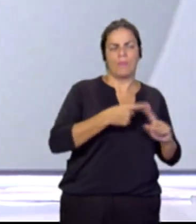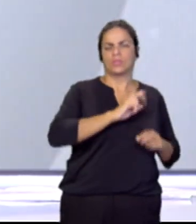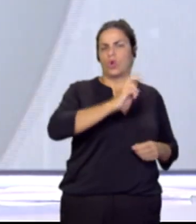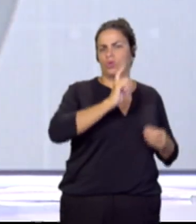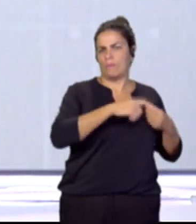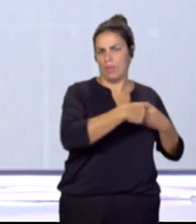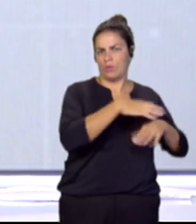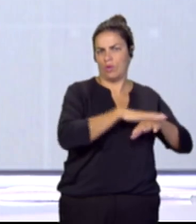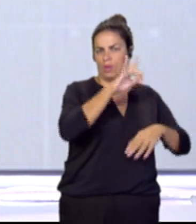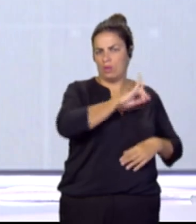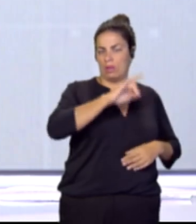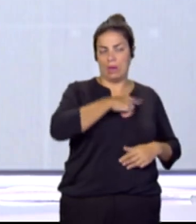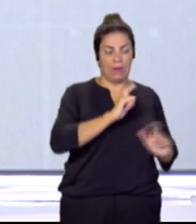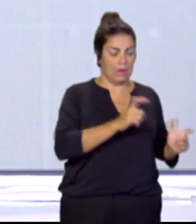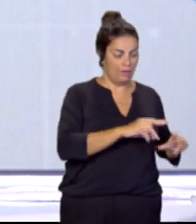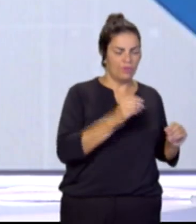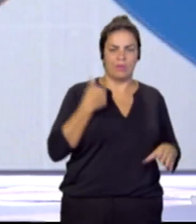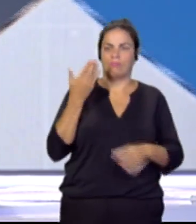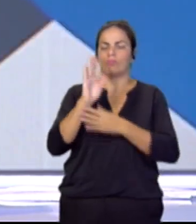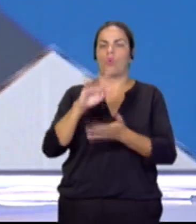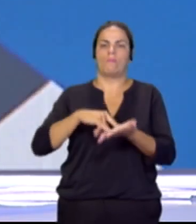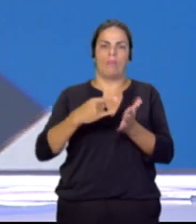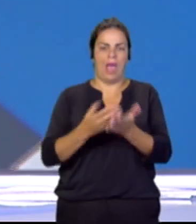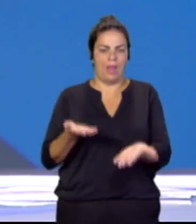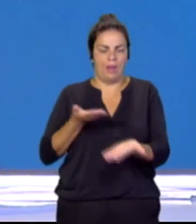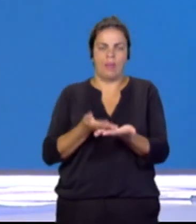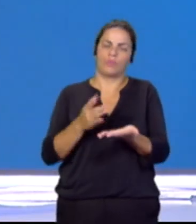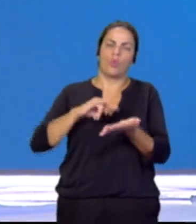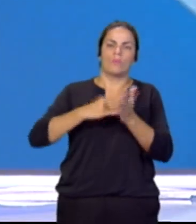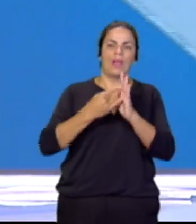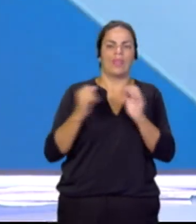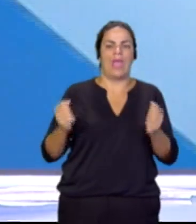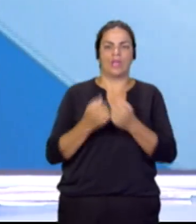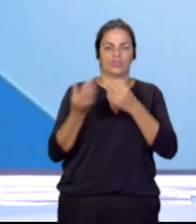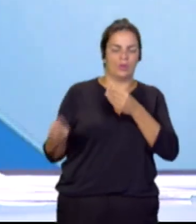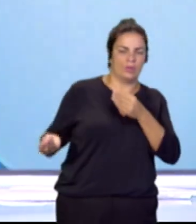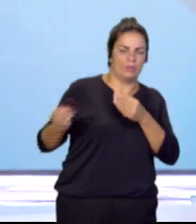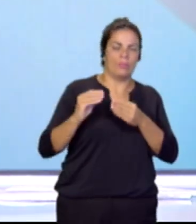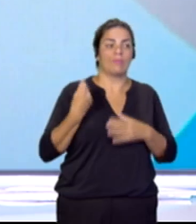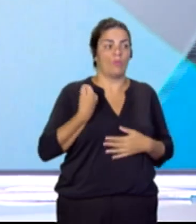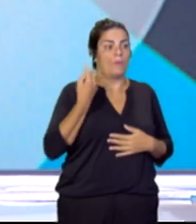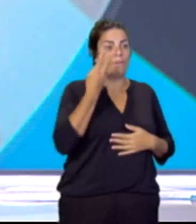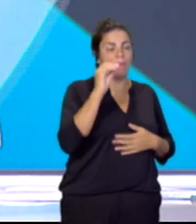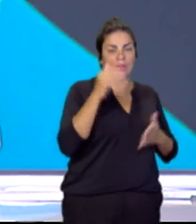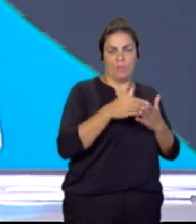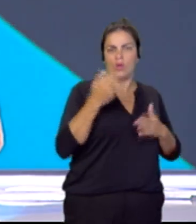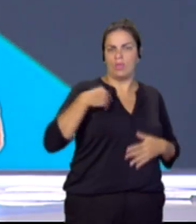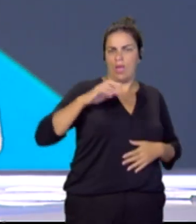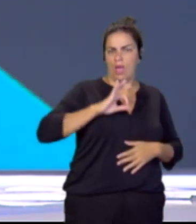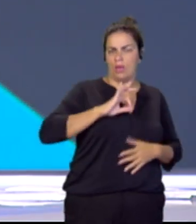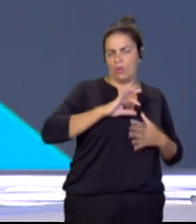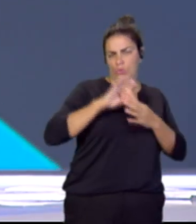gobierno de Canarias con un plan sobre la mesa, un plan de acción adicional, adicional a los 20 millones que había recibido por parte de la Unión Europea